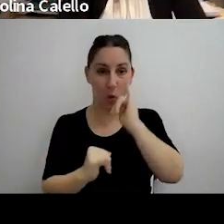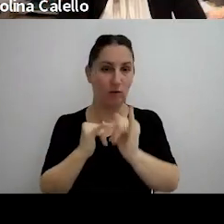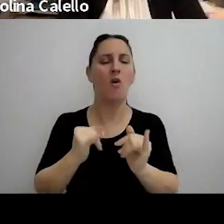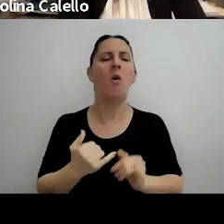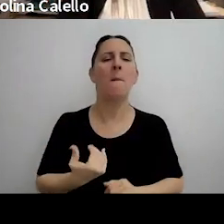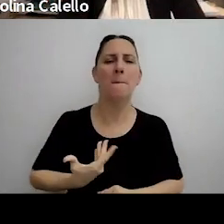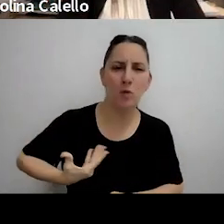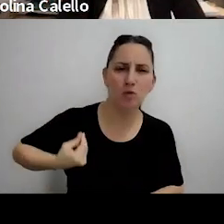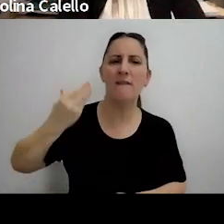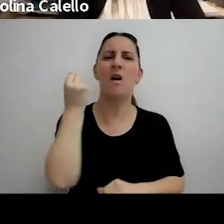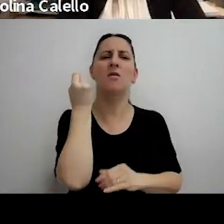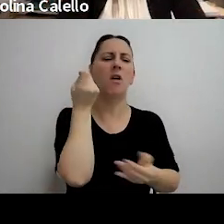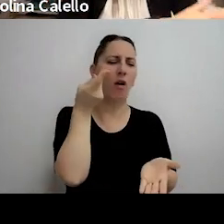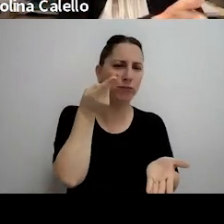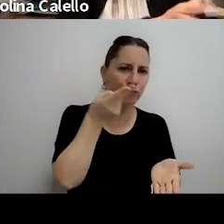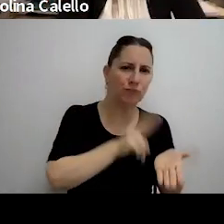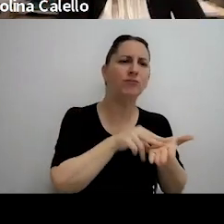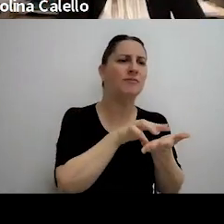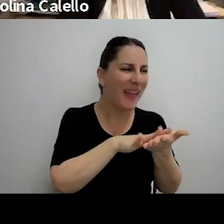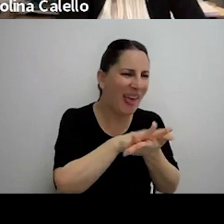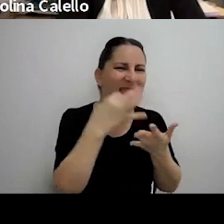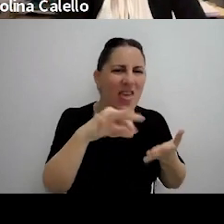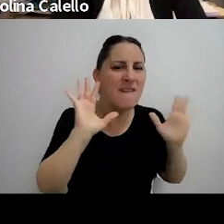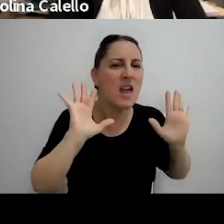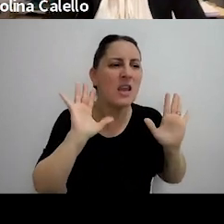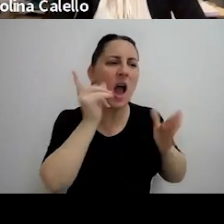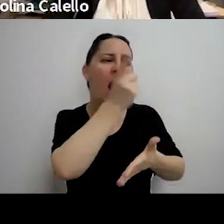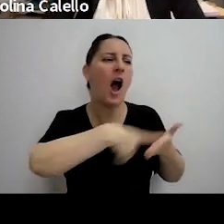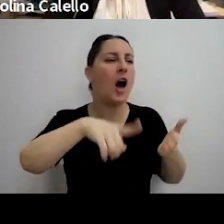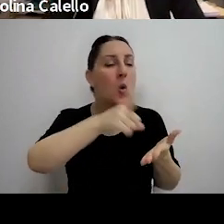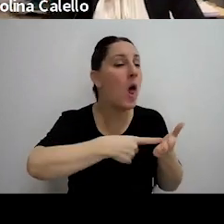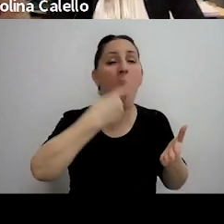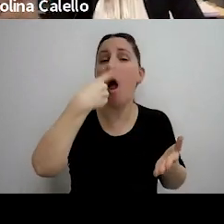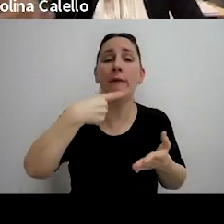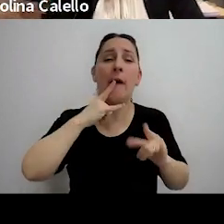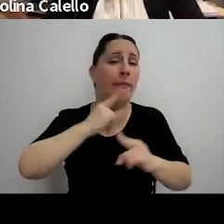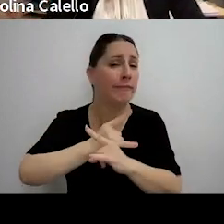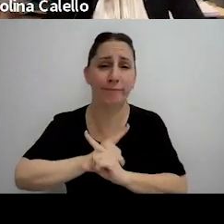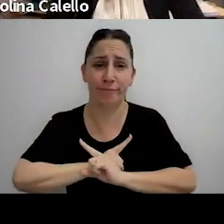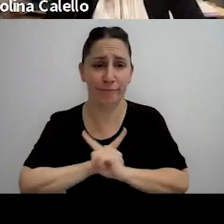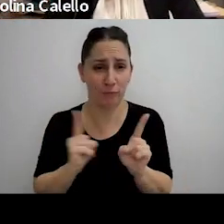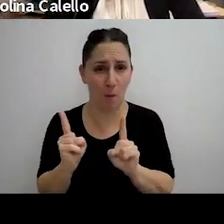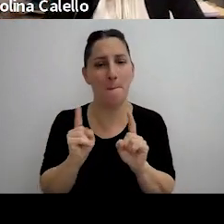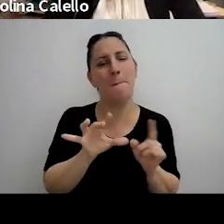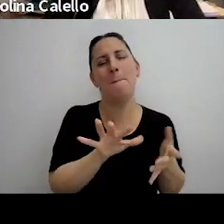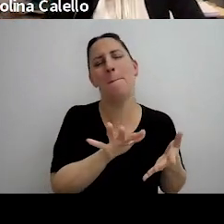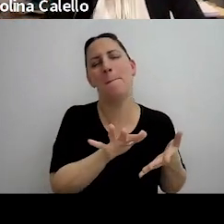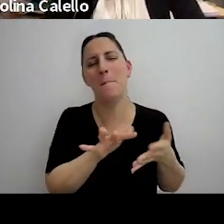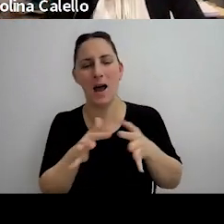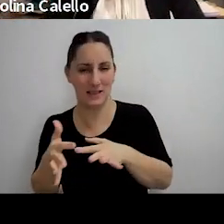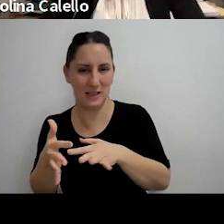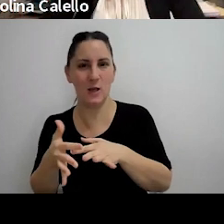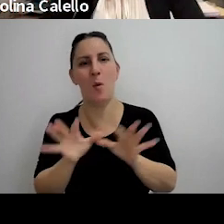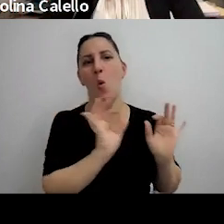hay revocaciones que corresponderían a la nulidad que en definitiva este el efecto es similar no es idéntico